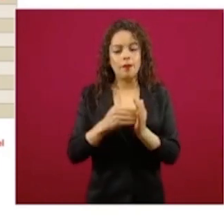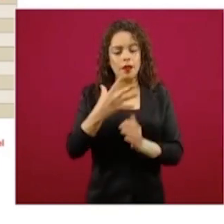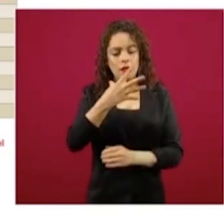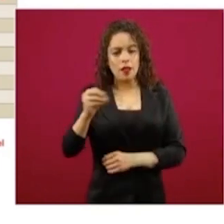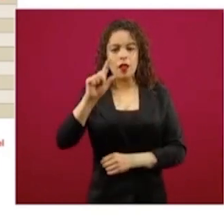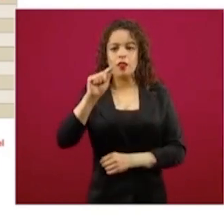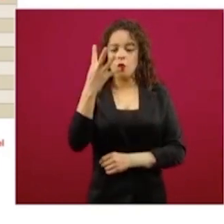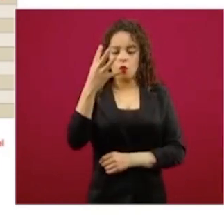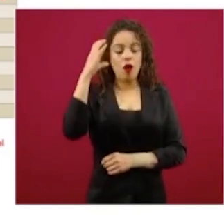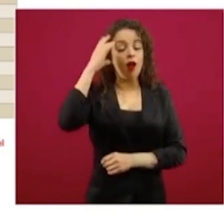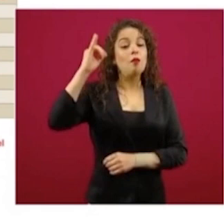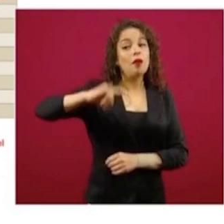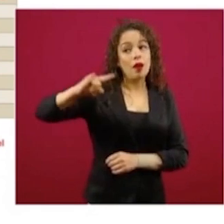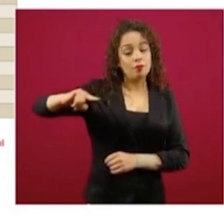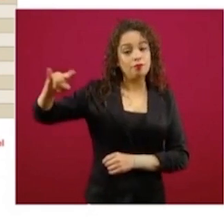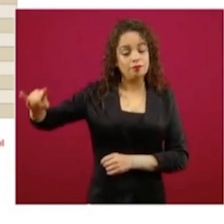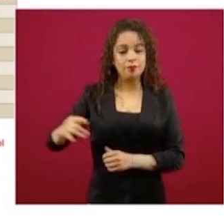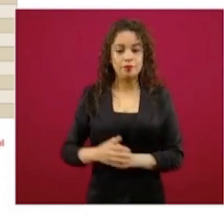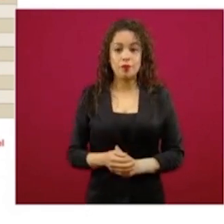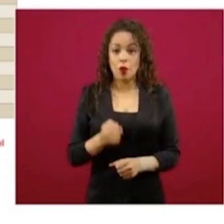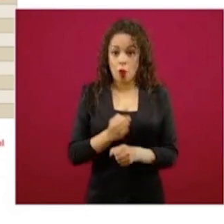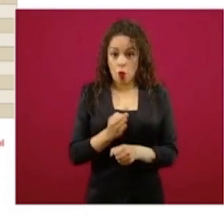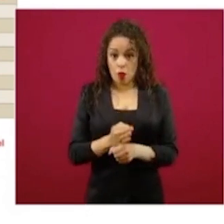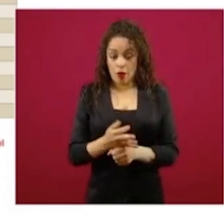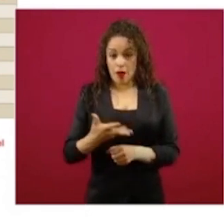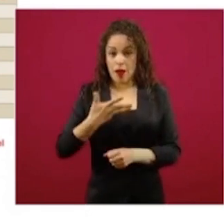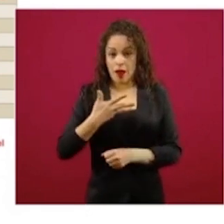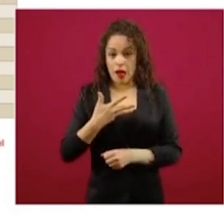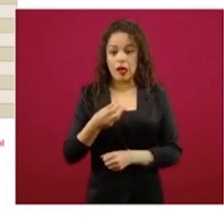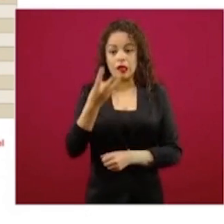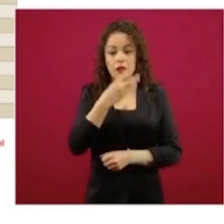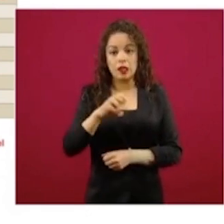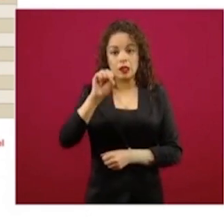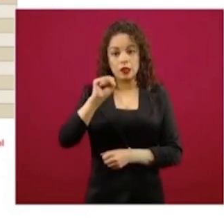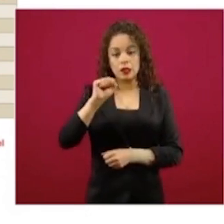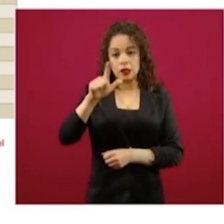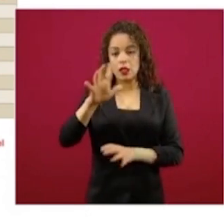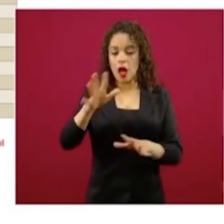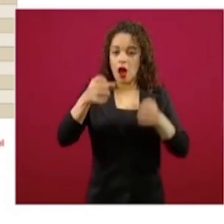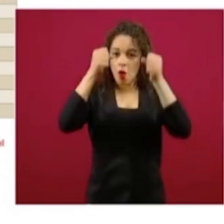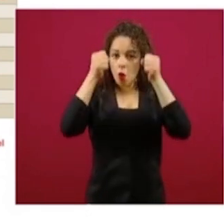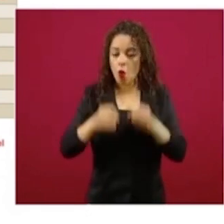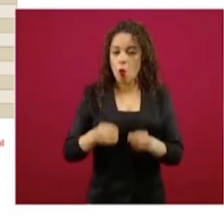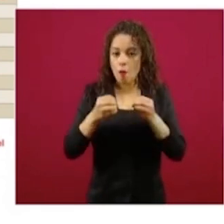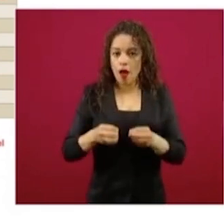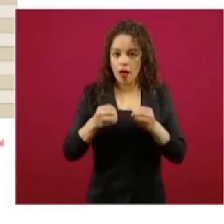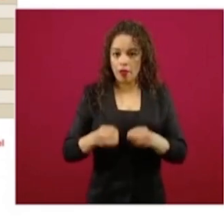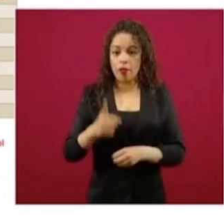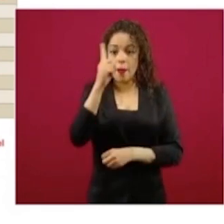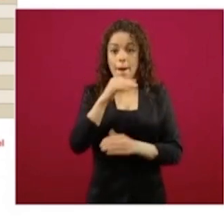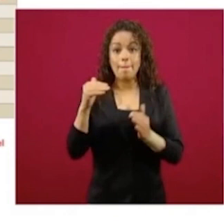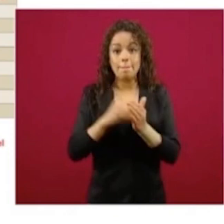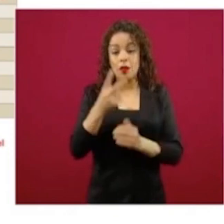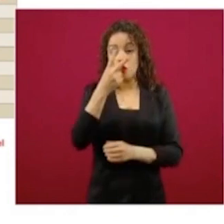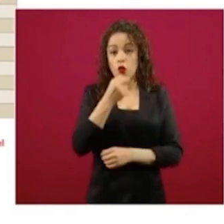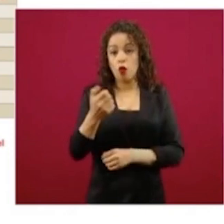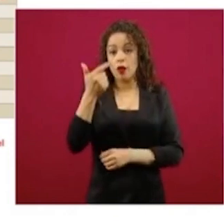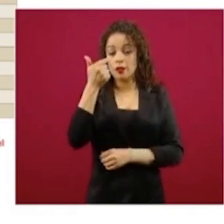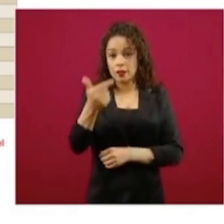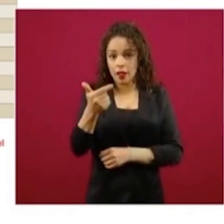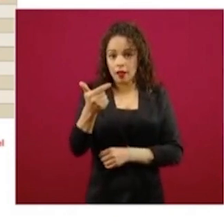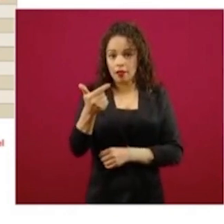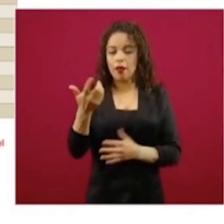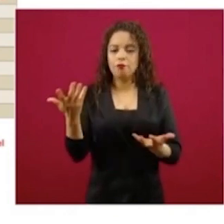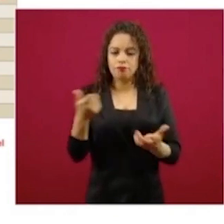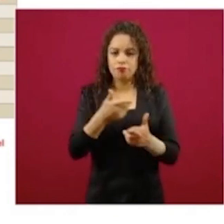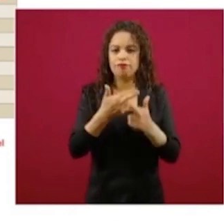camas, tenemos actualmente 367 ocupadas y tenemos disponibles mil 207. En terapia intensiva,